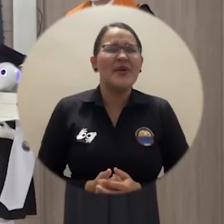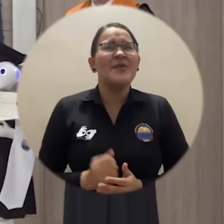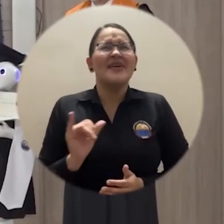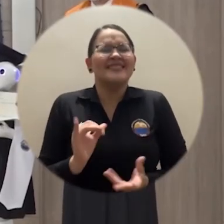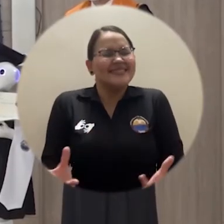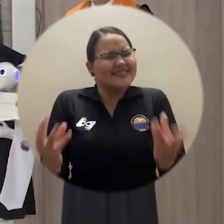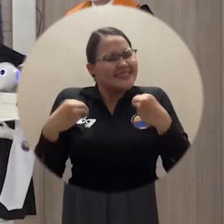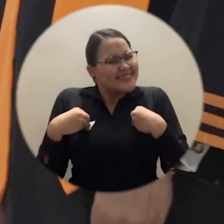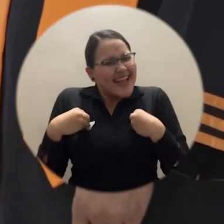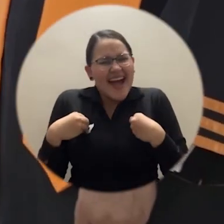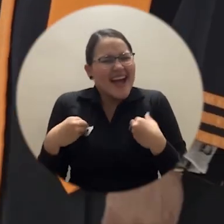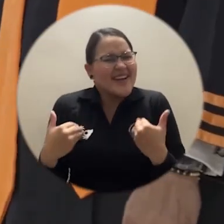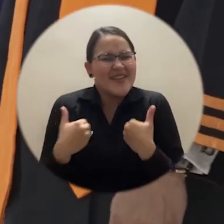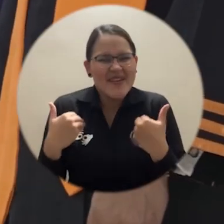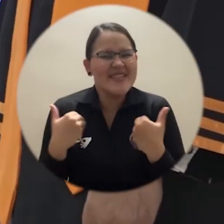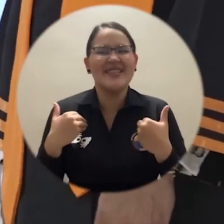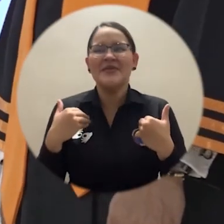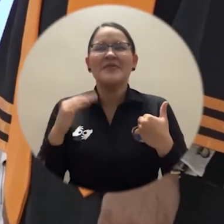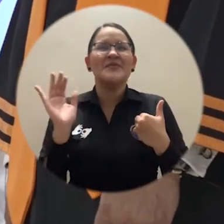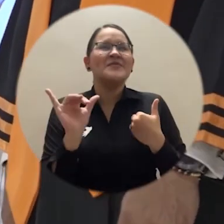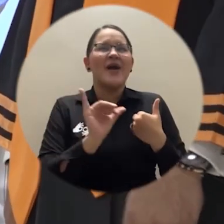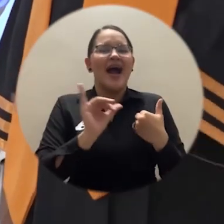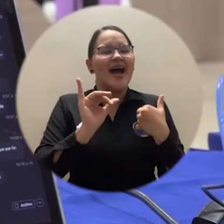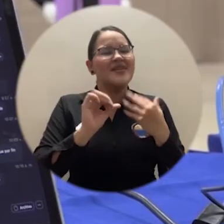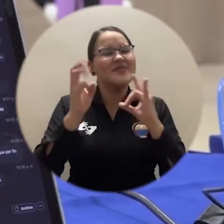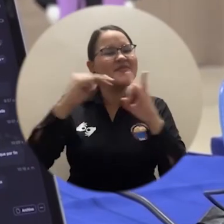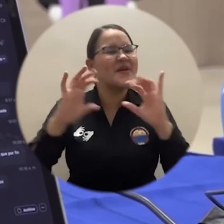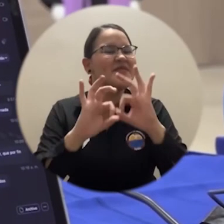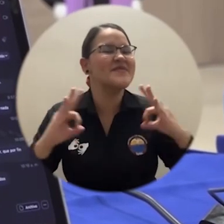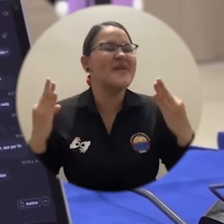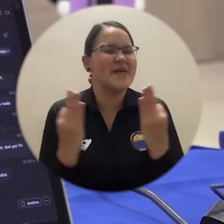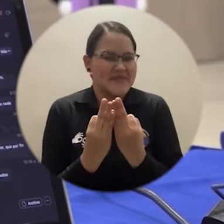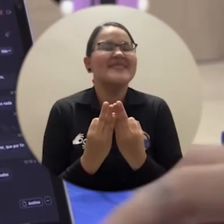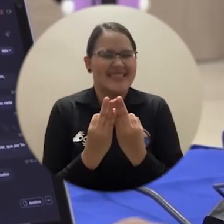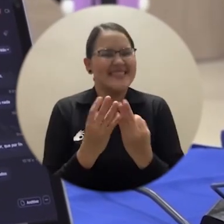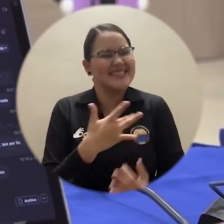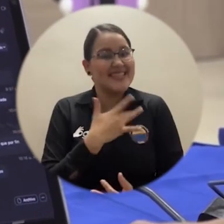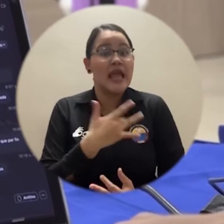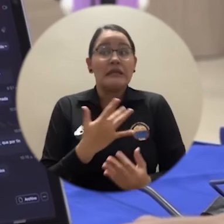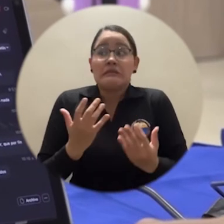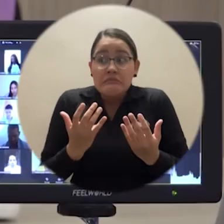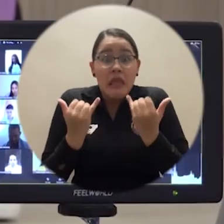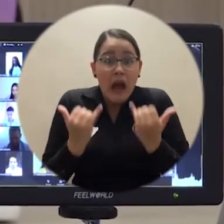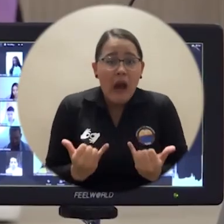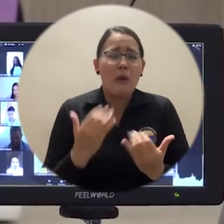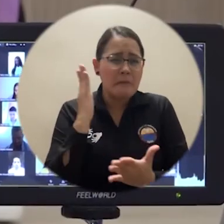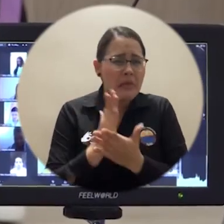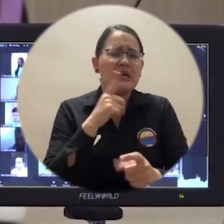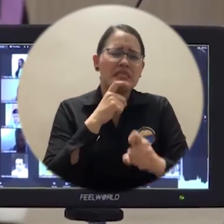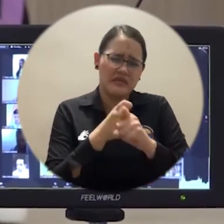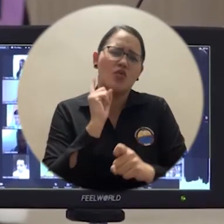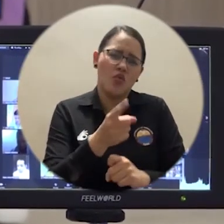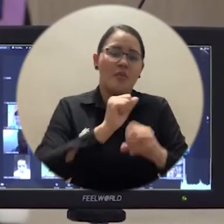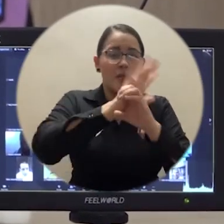como universidad, como esta gran familia de Magdalena y que a pesar de la pandemia, estos medios digitales nos permiten seguir conectados y nos